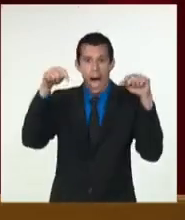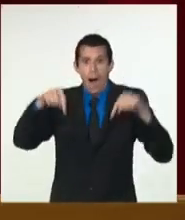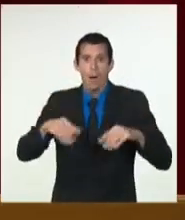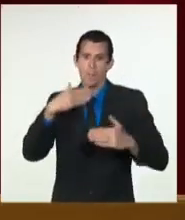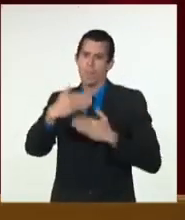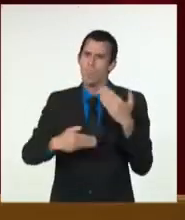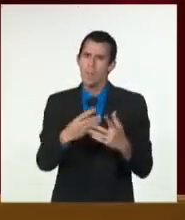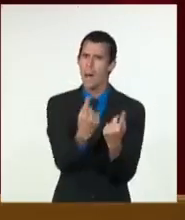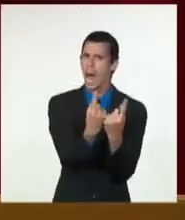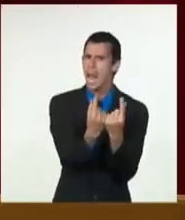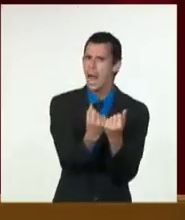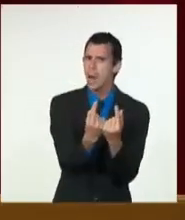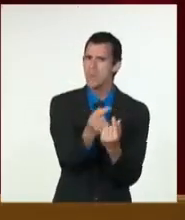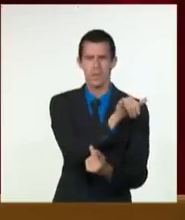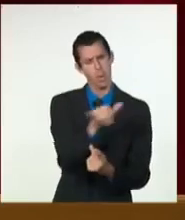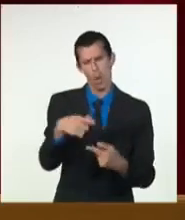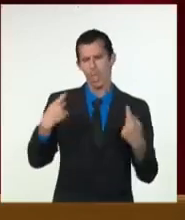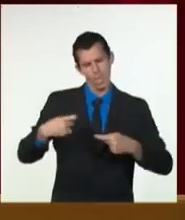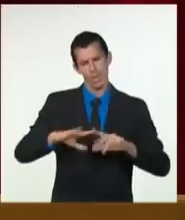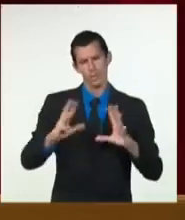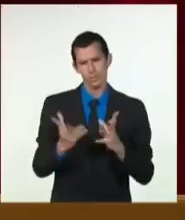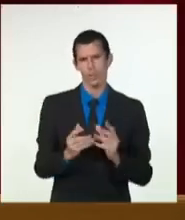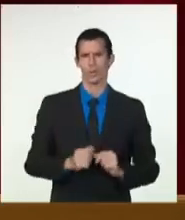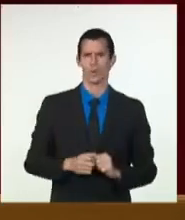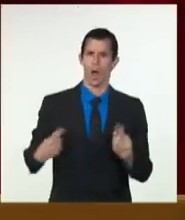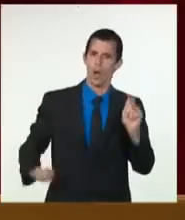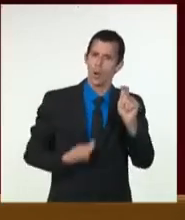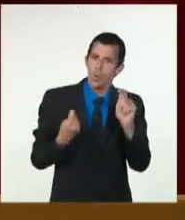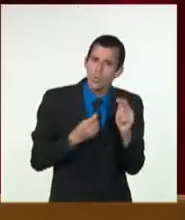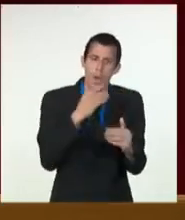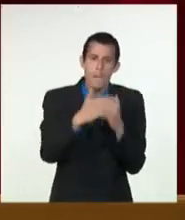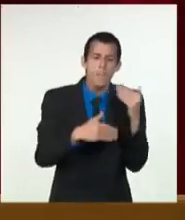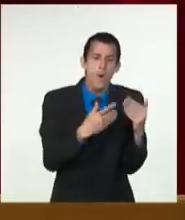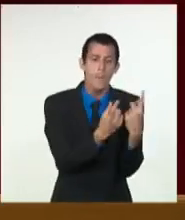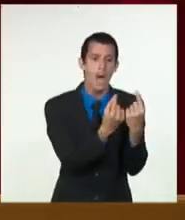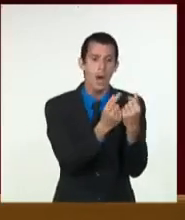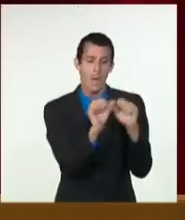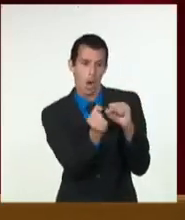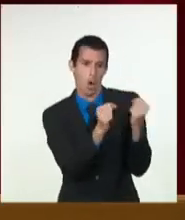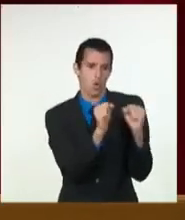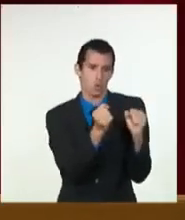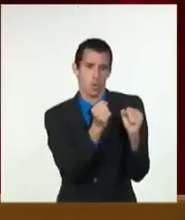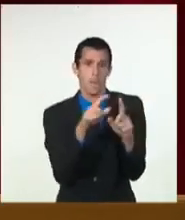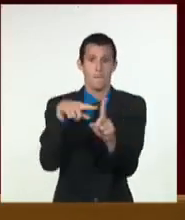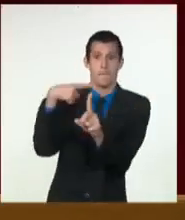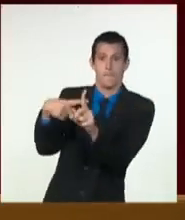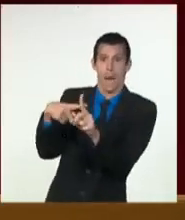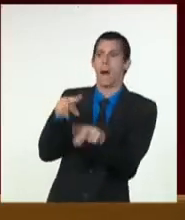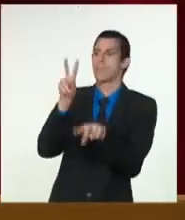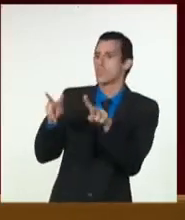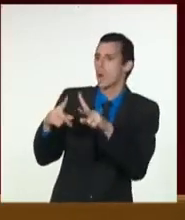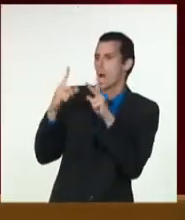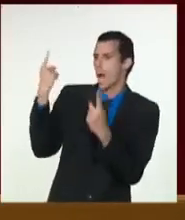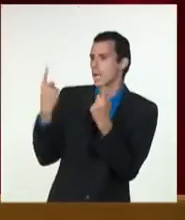economista joven coincido con ese criterio entre otras razones porque creo en los jóvenes.